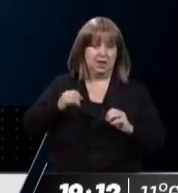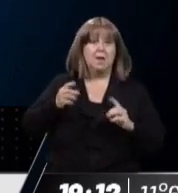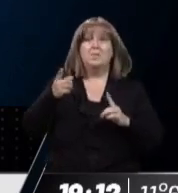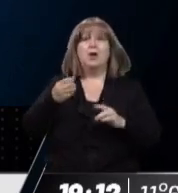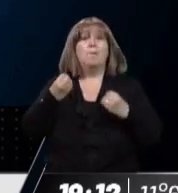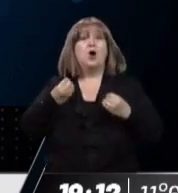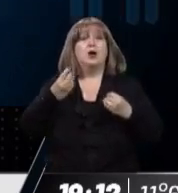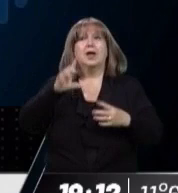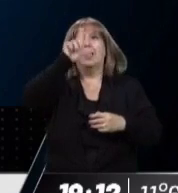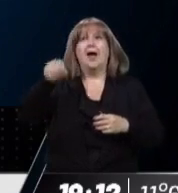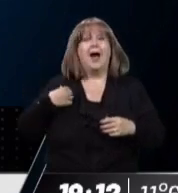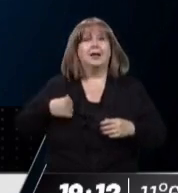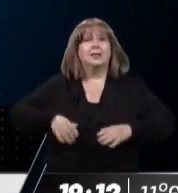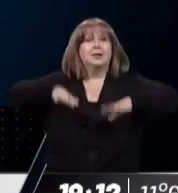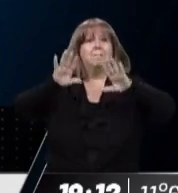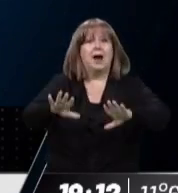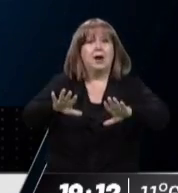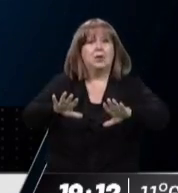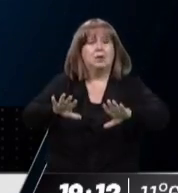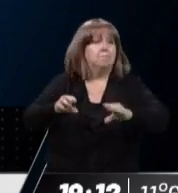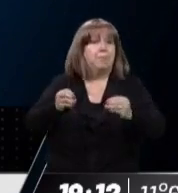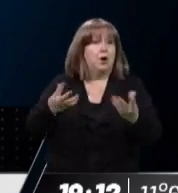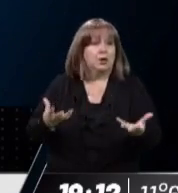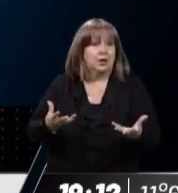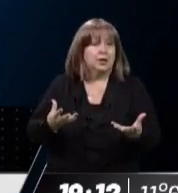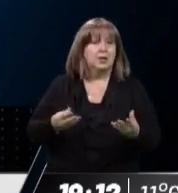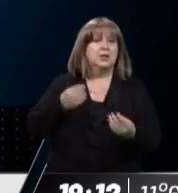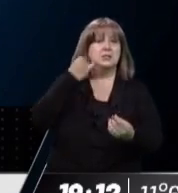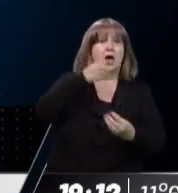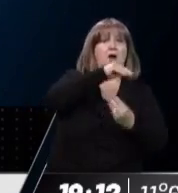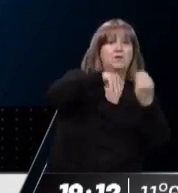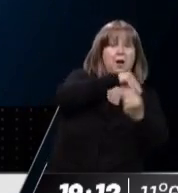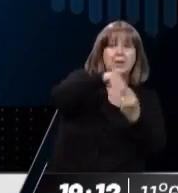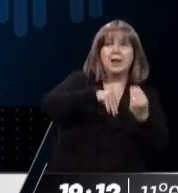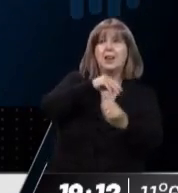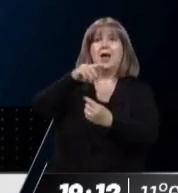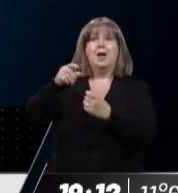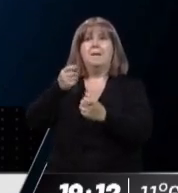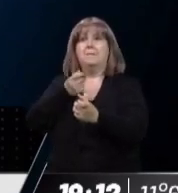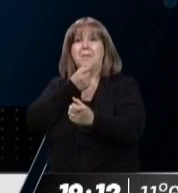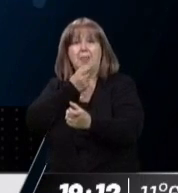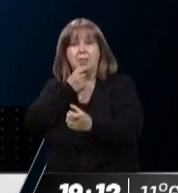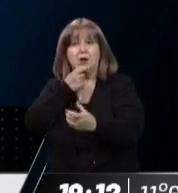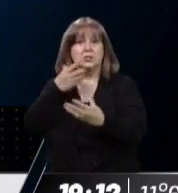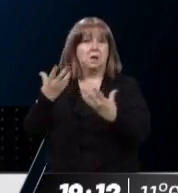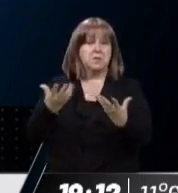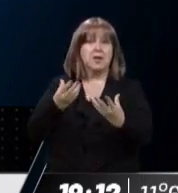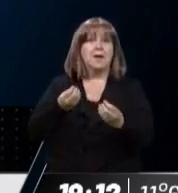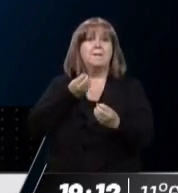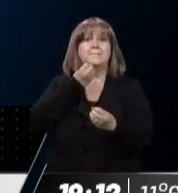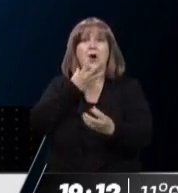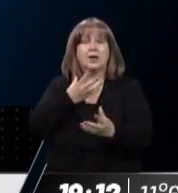para la economía, pero aparte para cada uno, cada una de las familias, los mendocinos y mendocinas. ¿Por qué no damos la discusión sobre la reforma de la